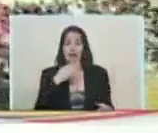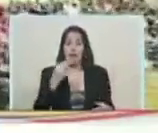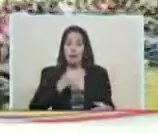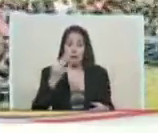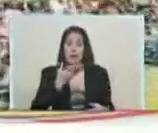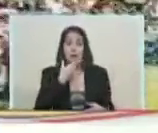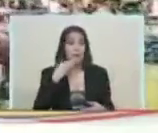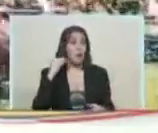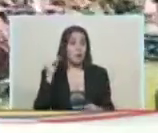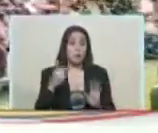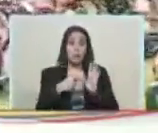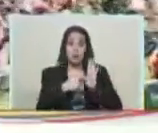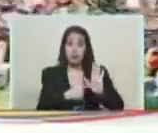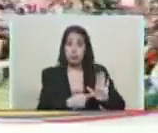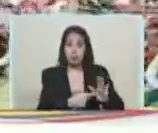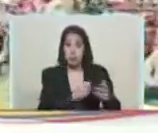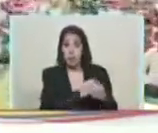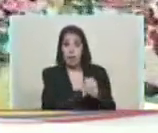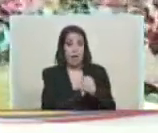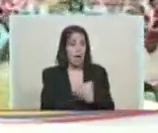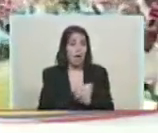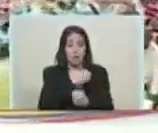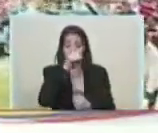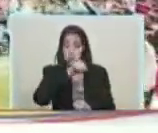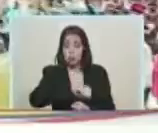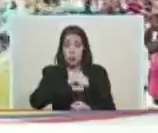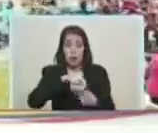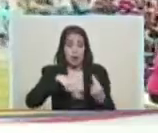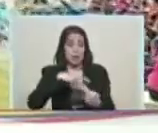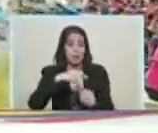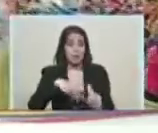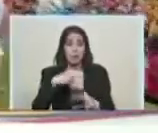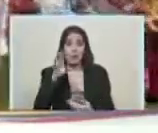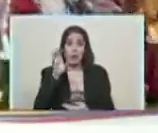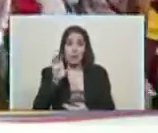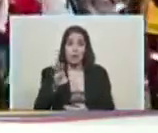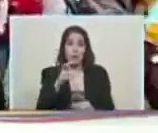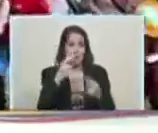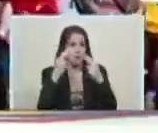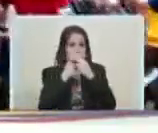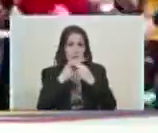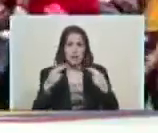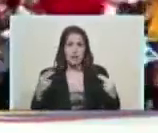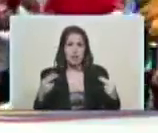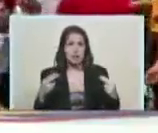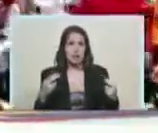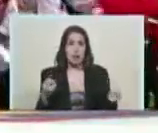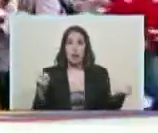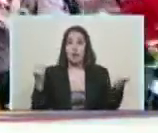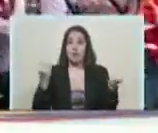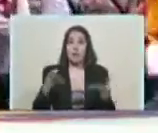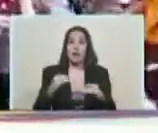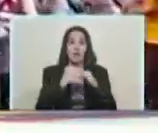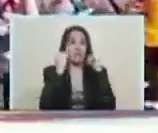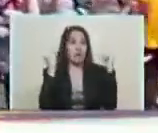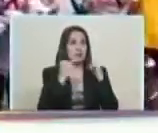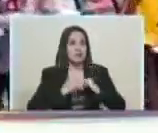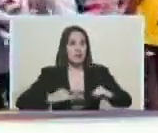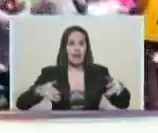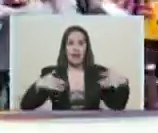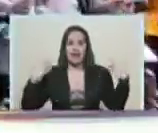de una juventud que ama su revolución, ama su patria y comprometidos van a llevar alegría, felicidad,